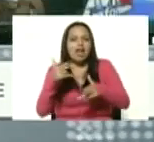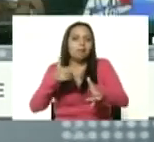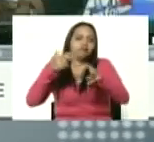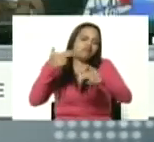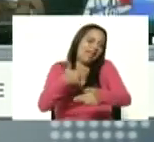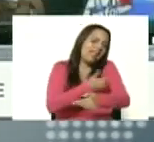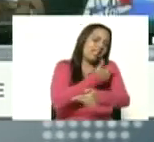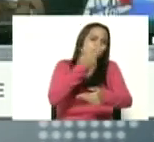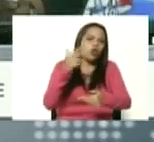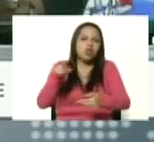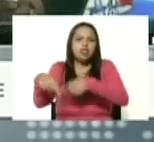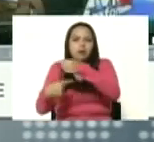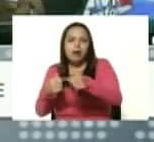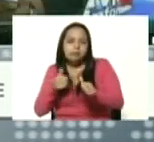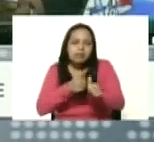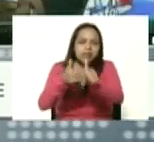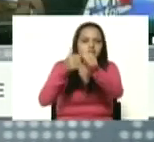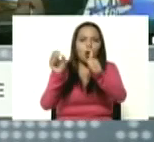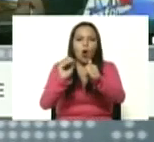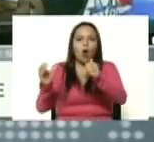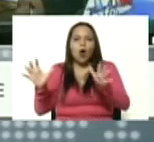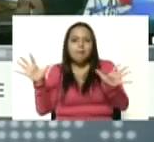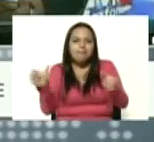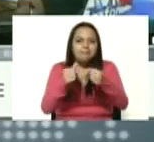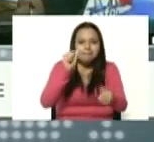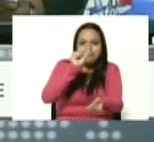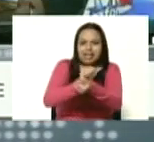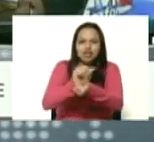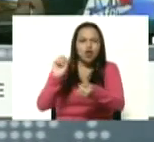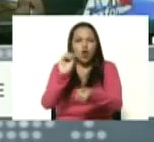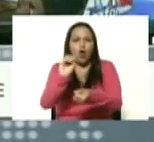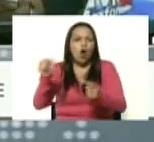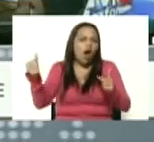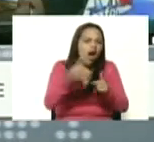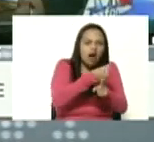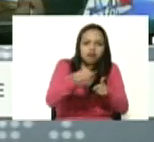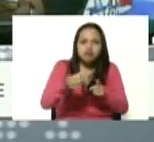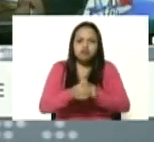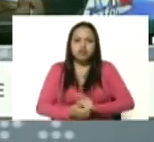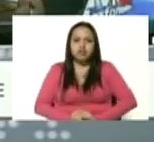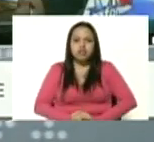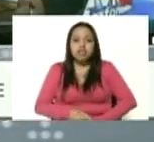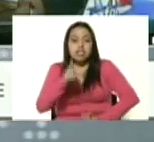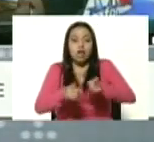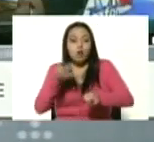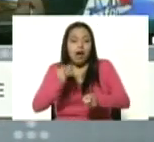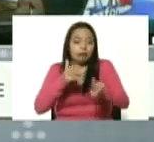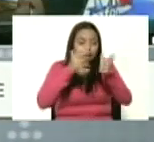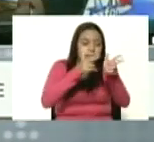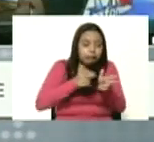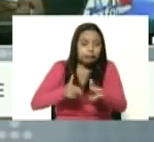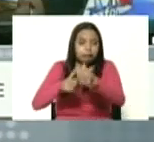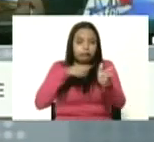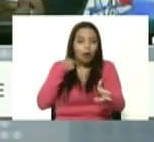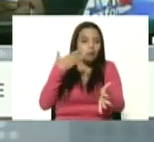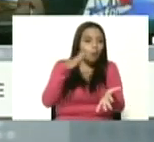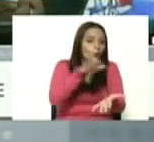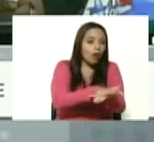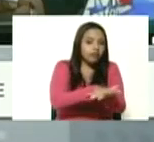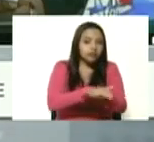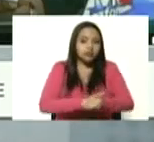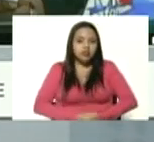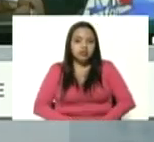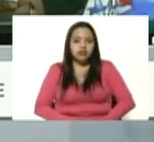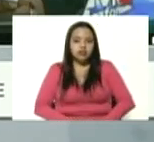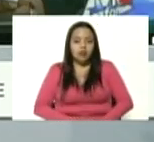perseguidos encarcelados torturados y muchos de ellos fueron avaliados asesinados por los